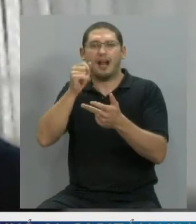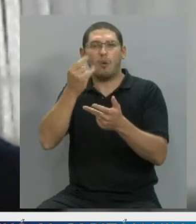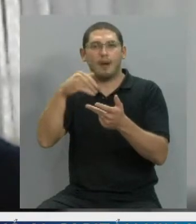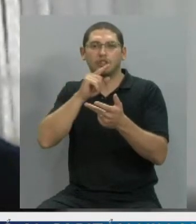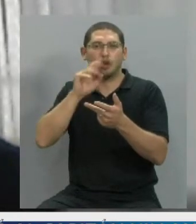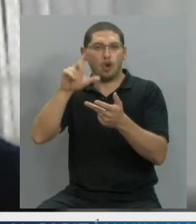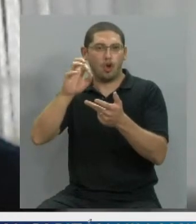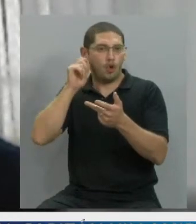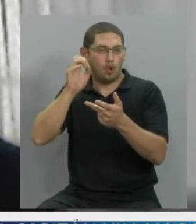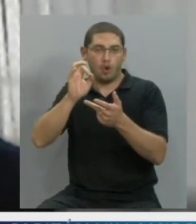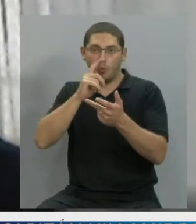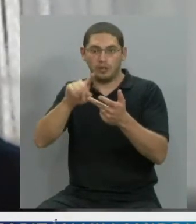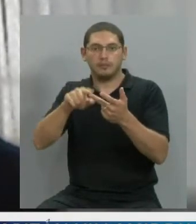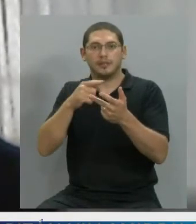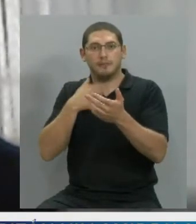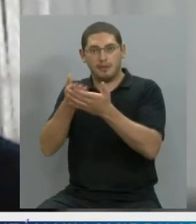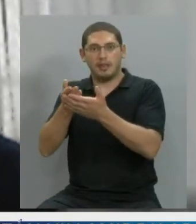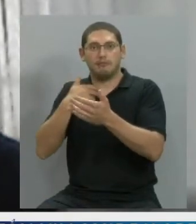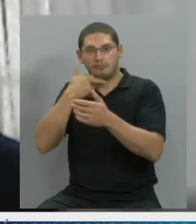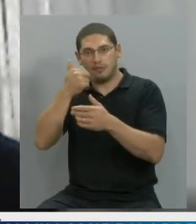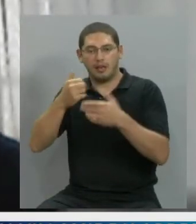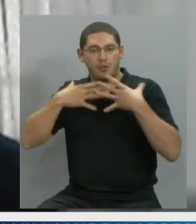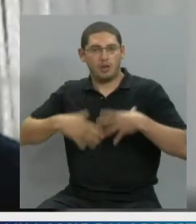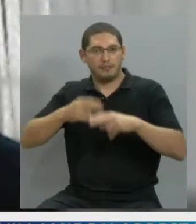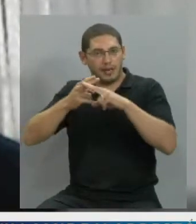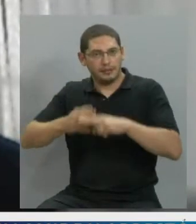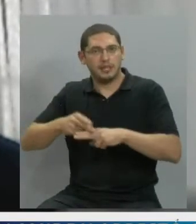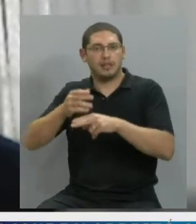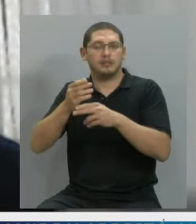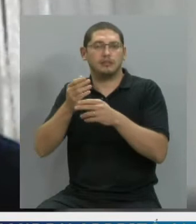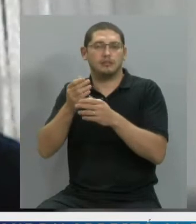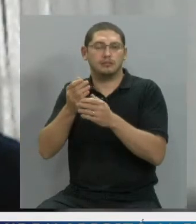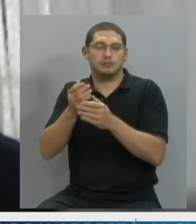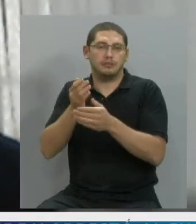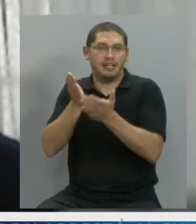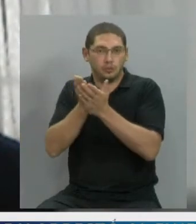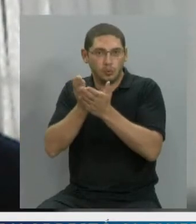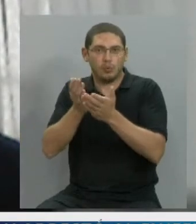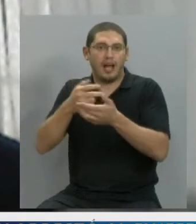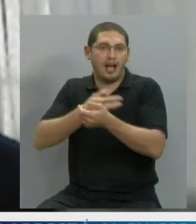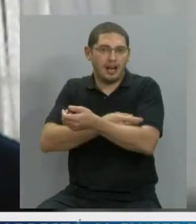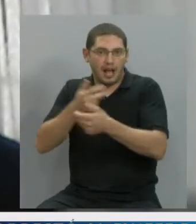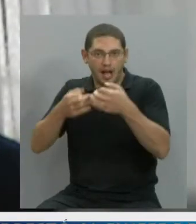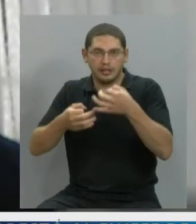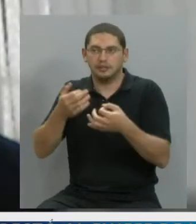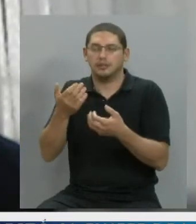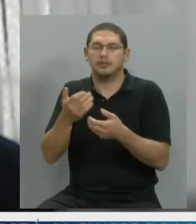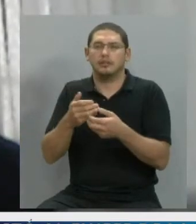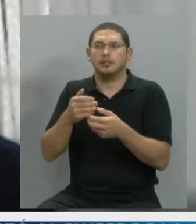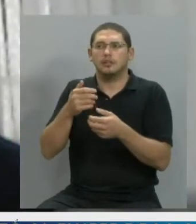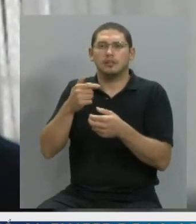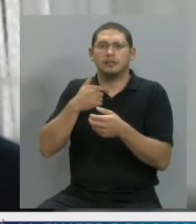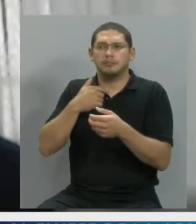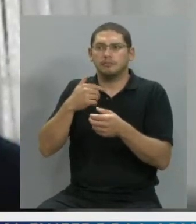también le pedí estudios para mi hija y tampoco me los dio, porque le pregunté cuándo mi hija iba a recuperar la